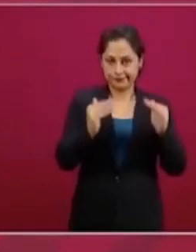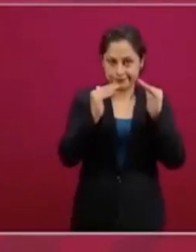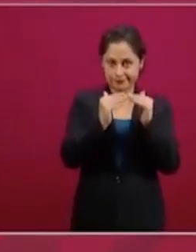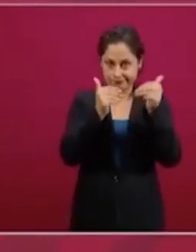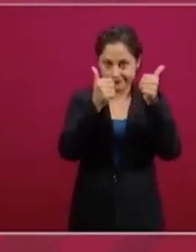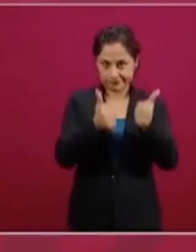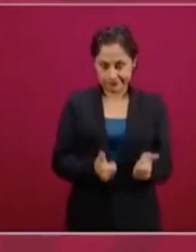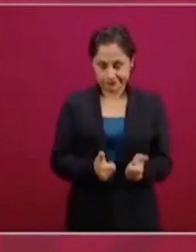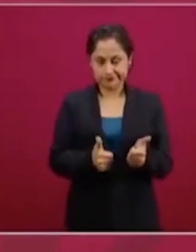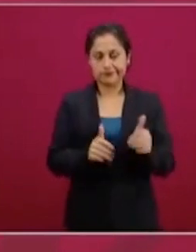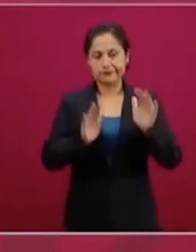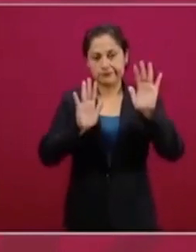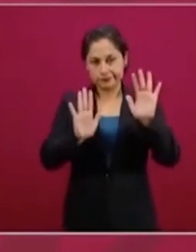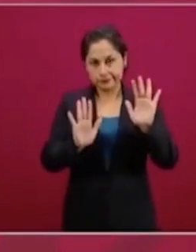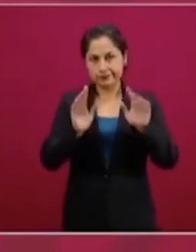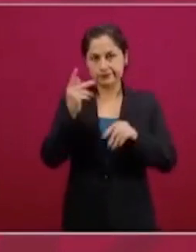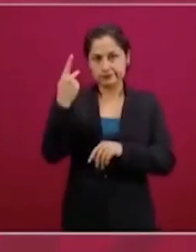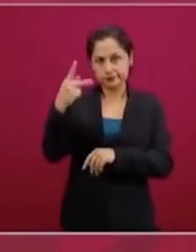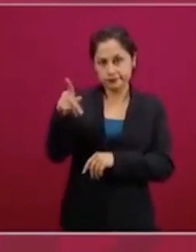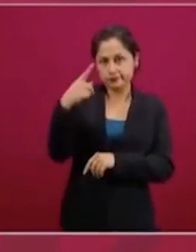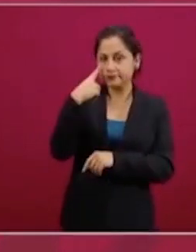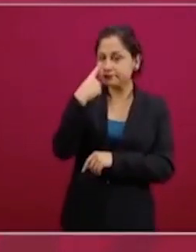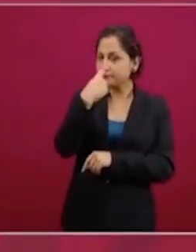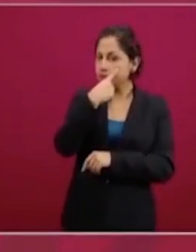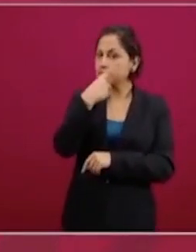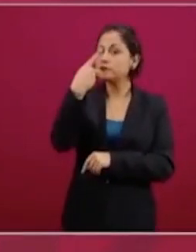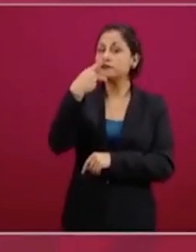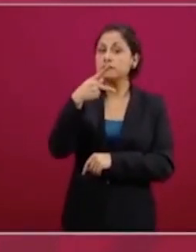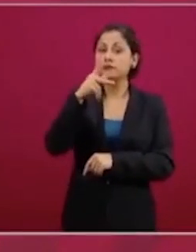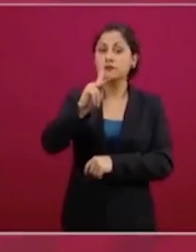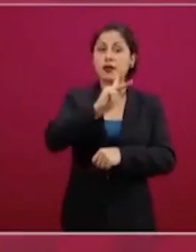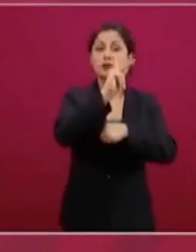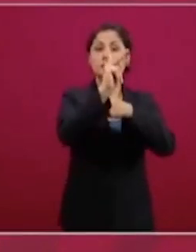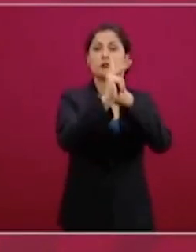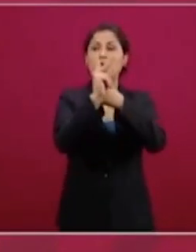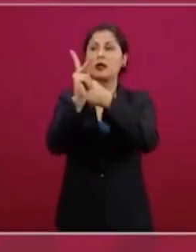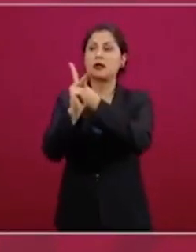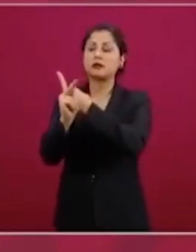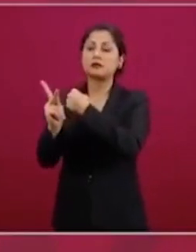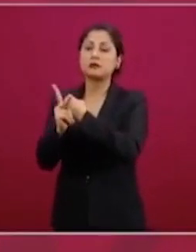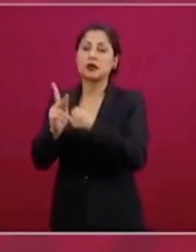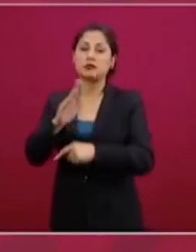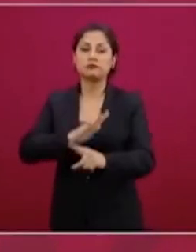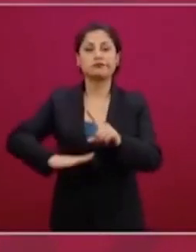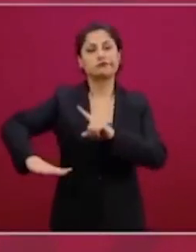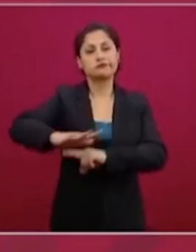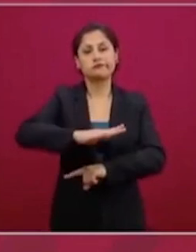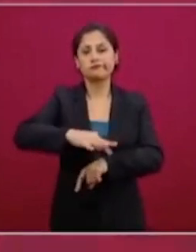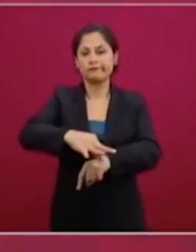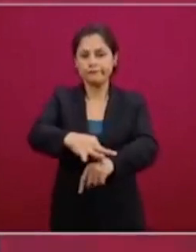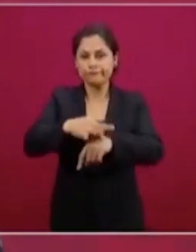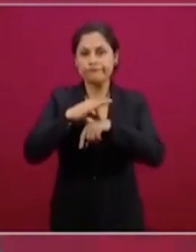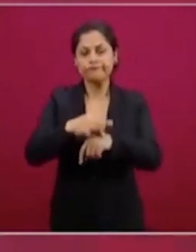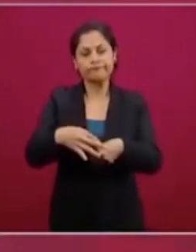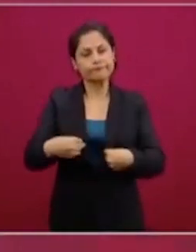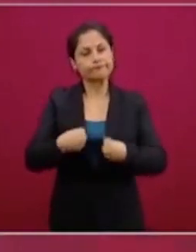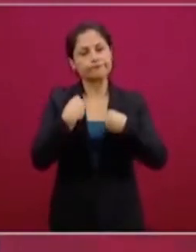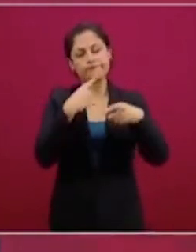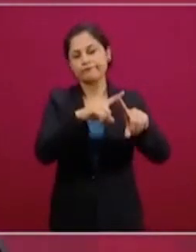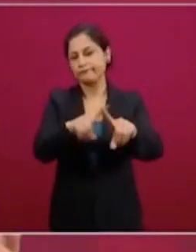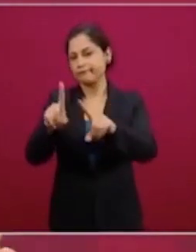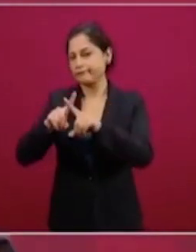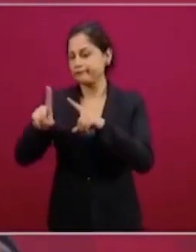modelo de país es intercambiable, cada país tiene su propia realidad social, económica,